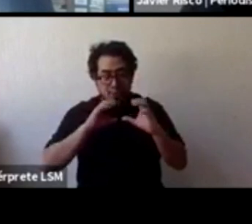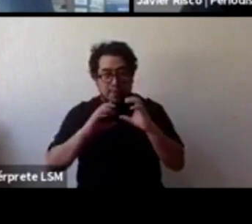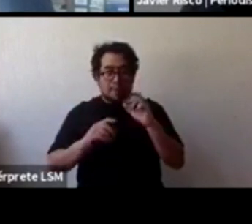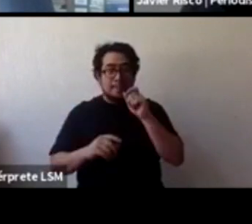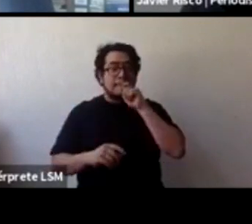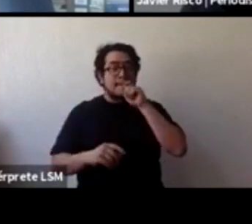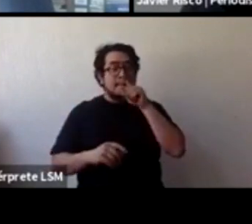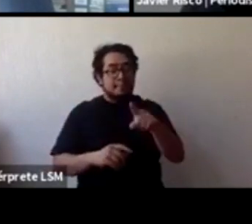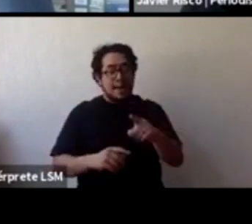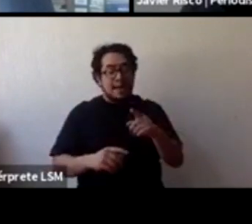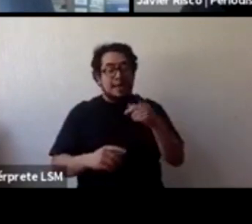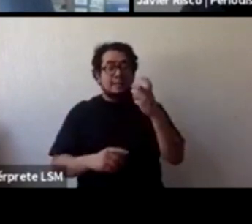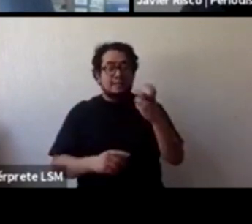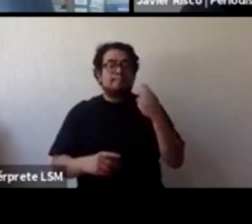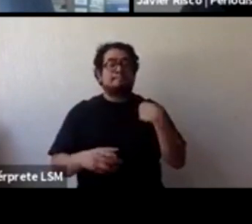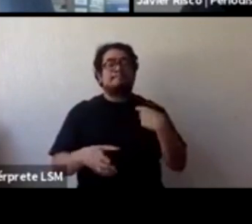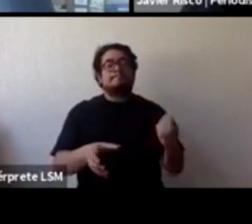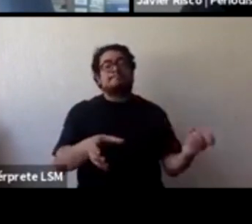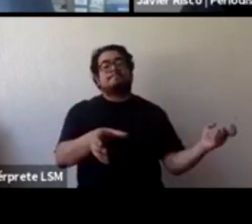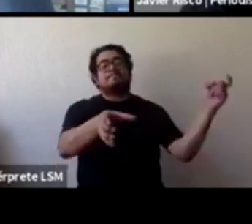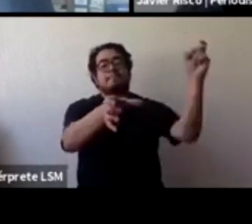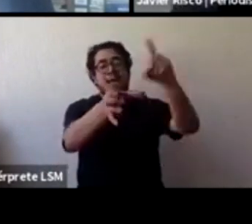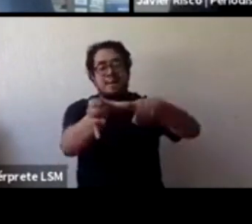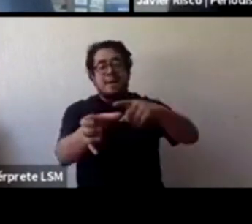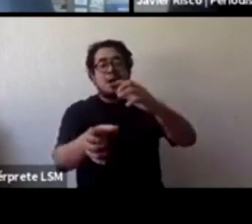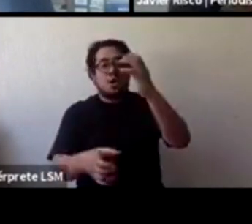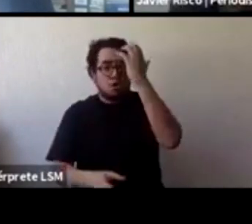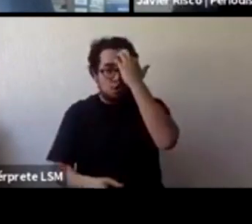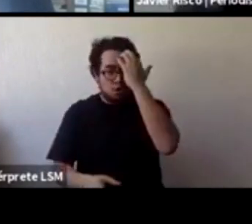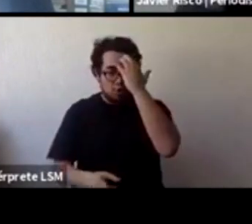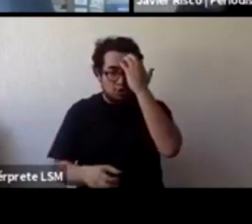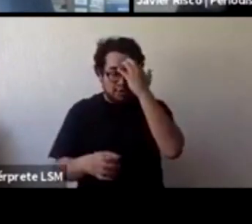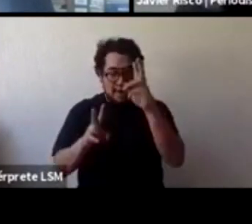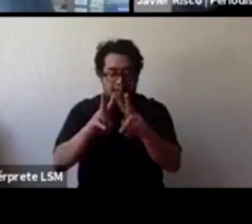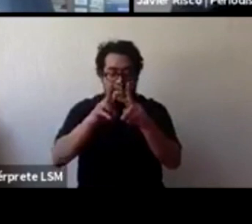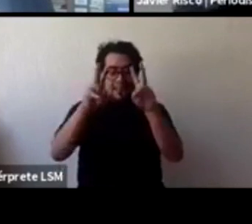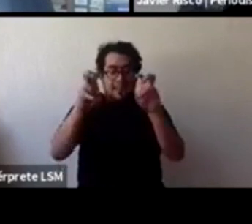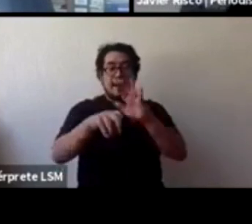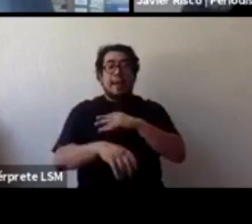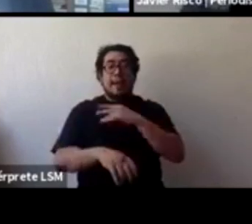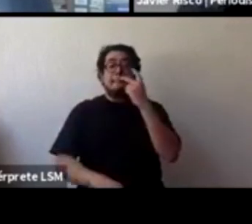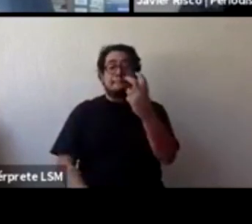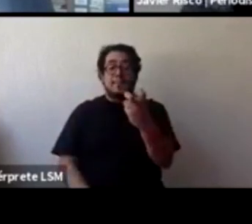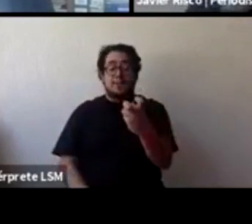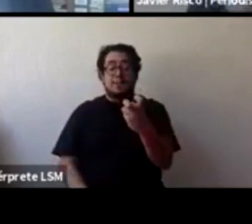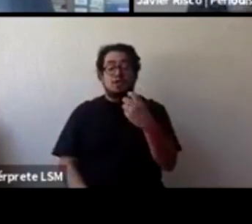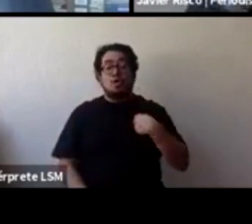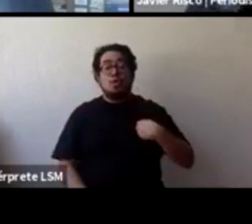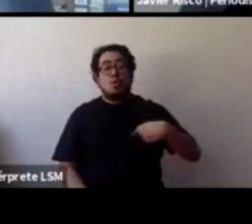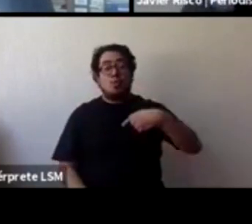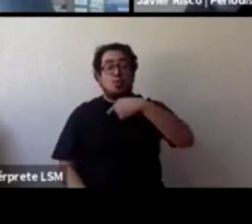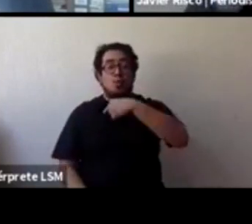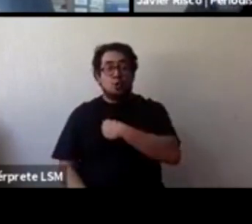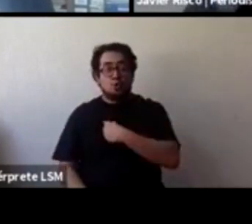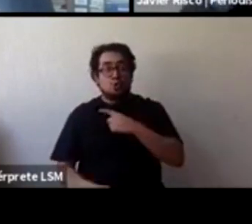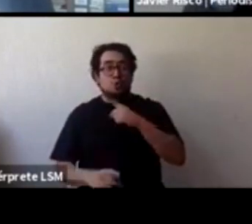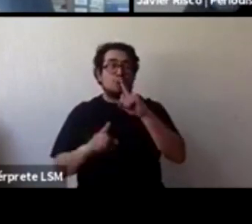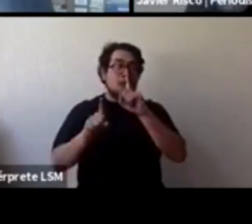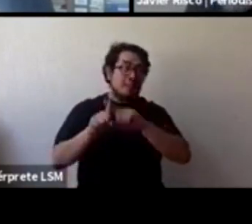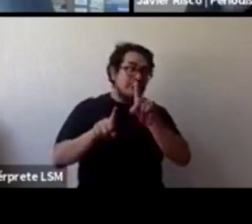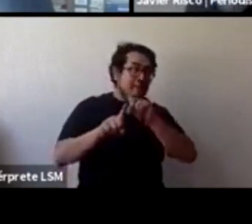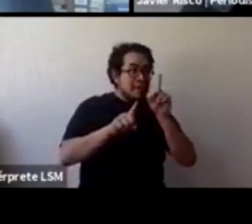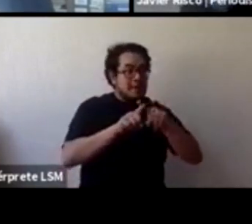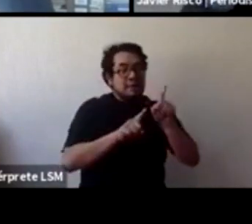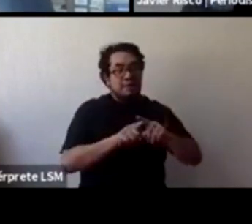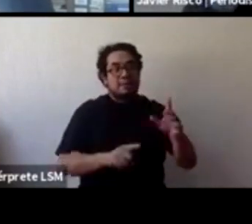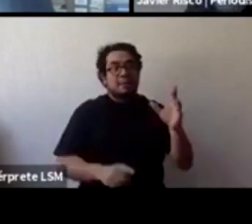traiga el tema eso es muy importante y por eso nosotros clasificamos las diferentes notas de acuerdo con los